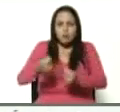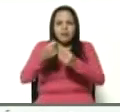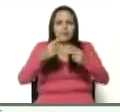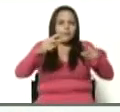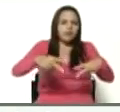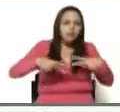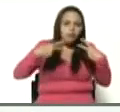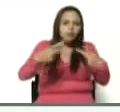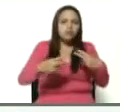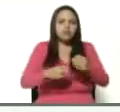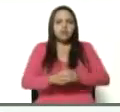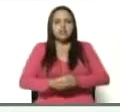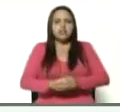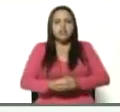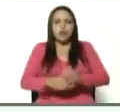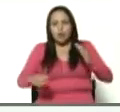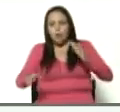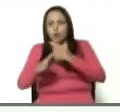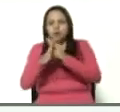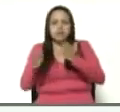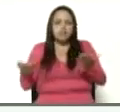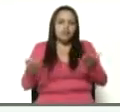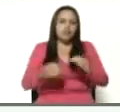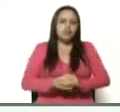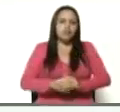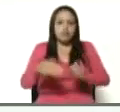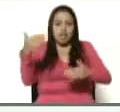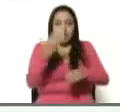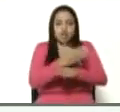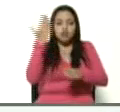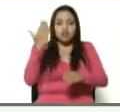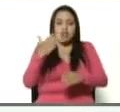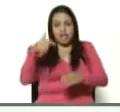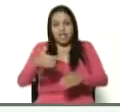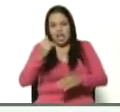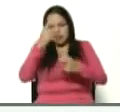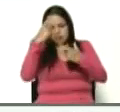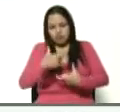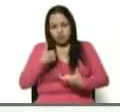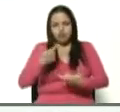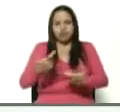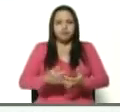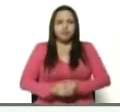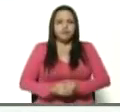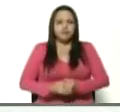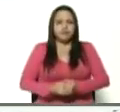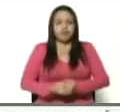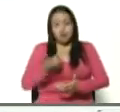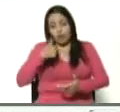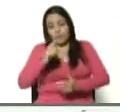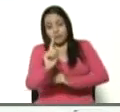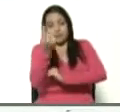recuperación, contra el bloqueo, contra las sanciones. Ahí sí estoy yo, como un clavel.